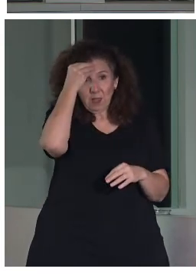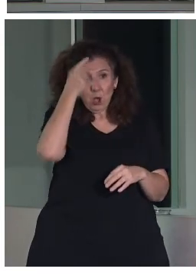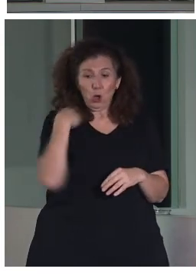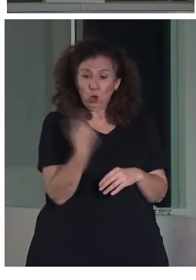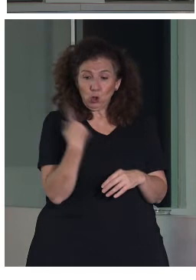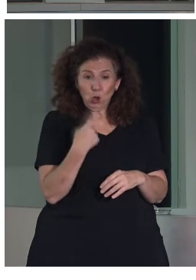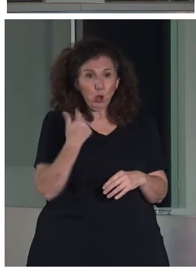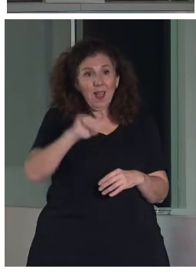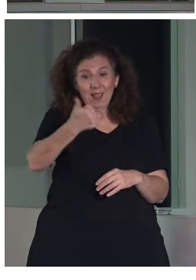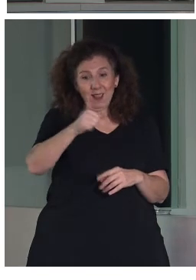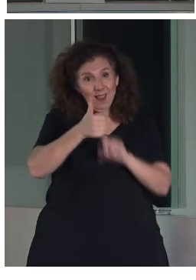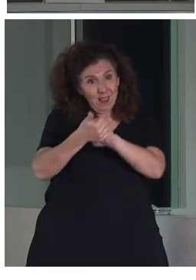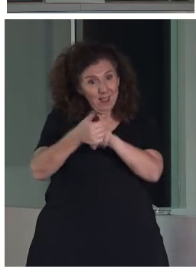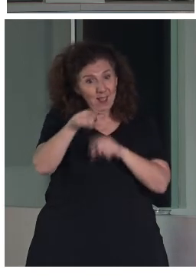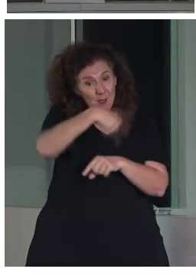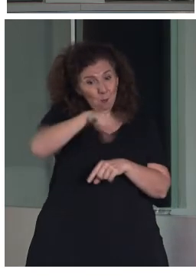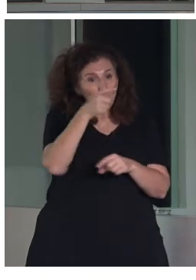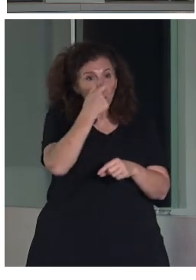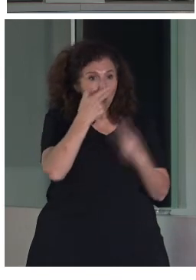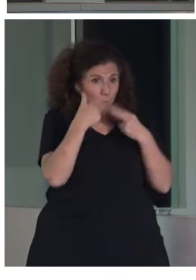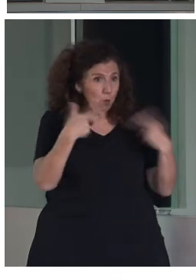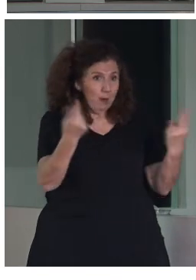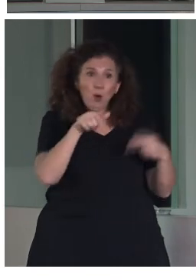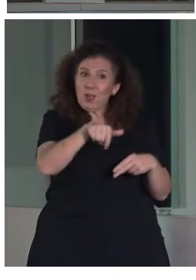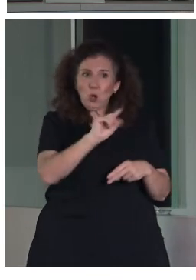no podemos trasladar esa responsabilidad, no tiene nada que ver con eso.